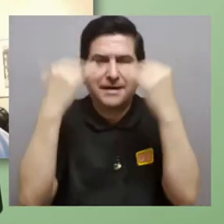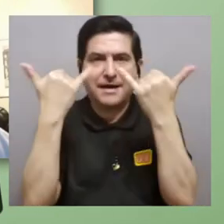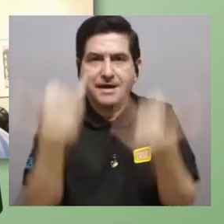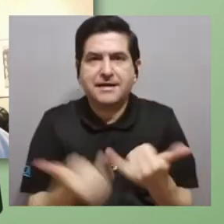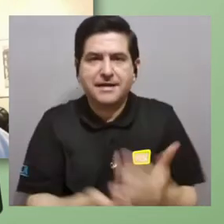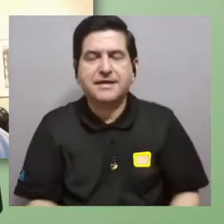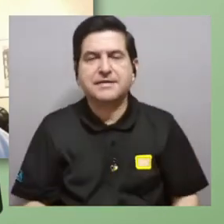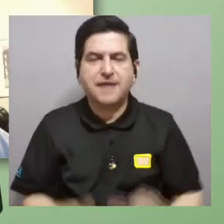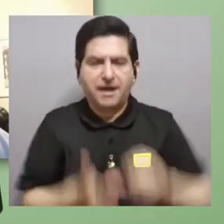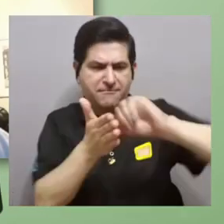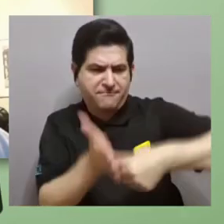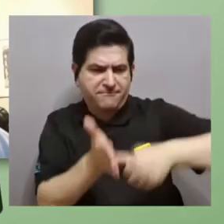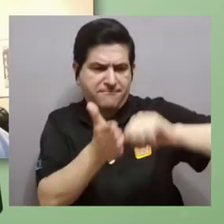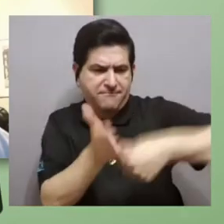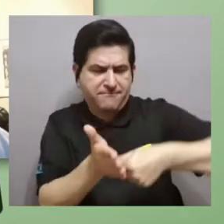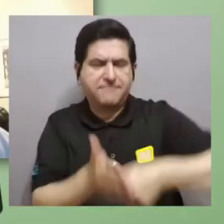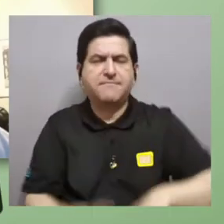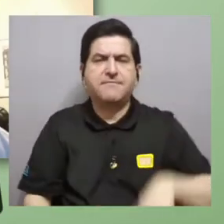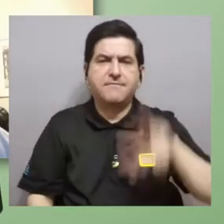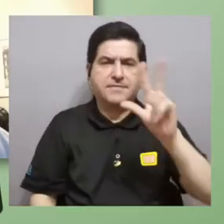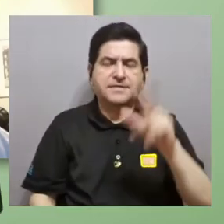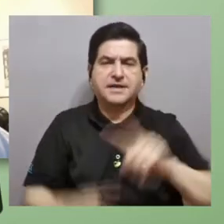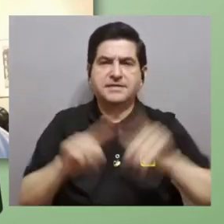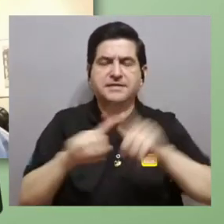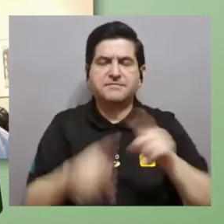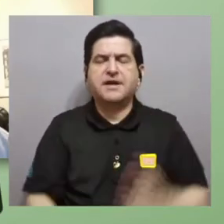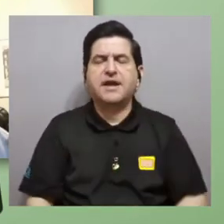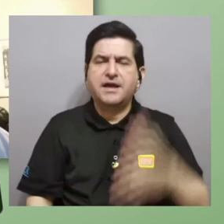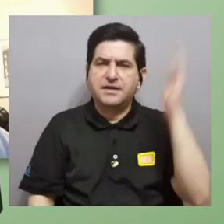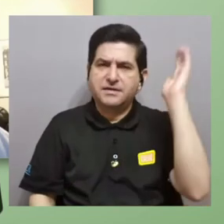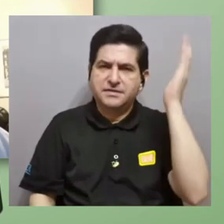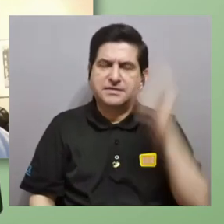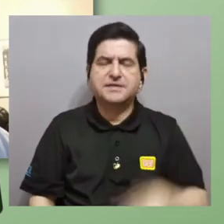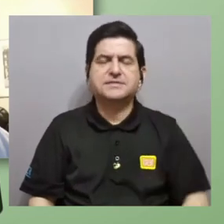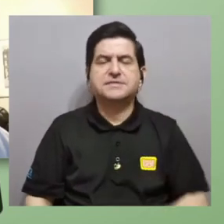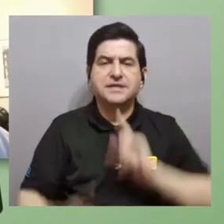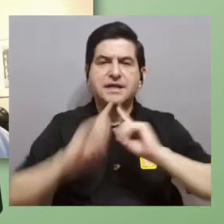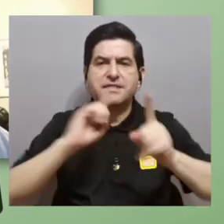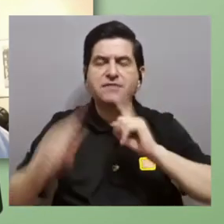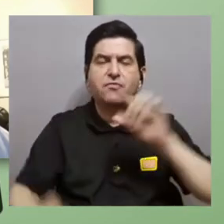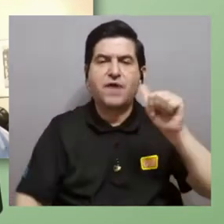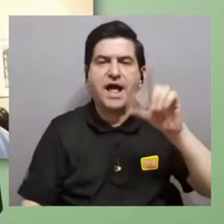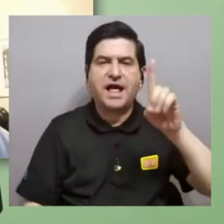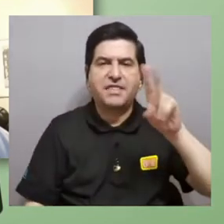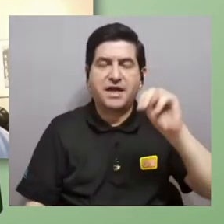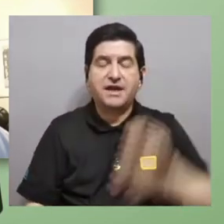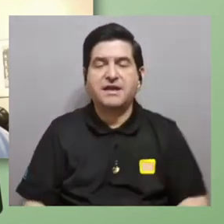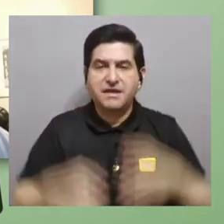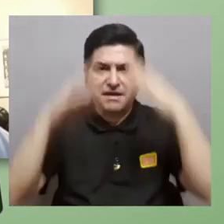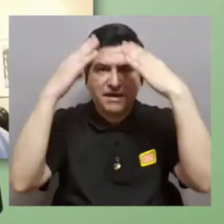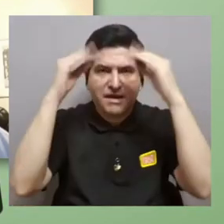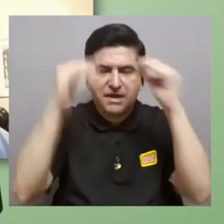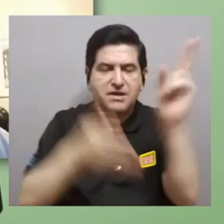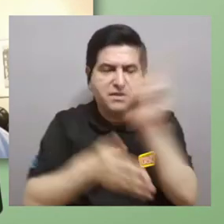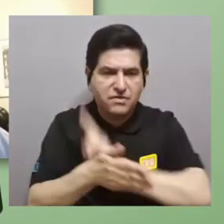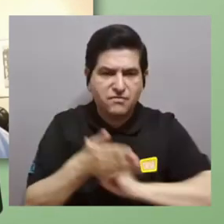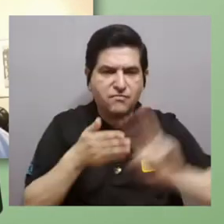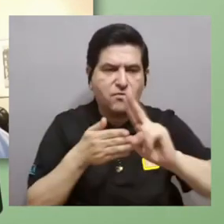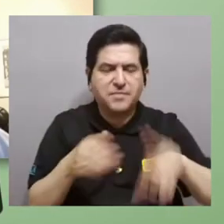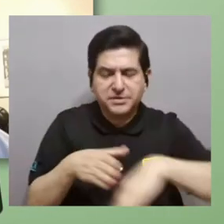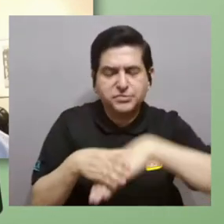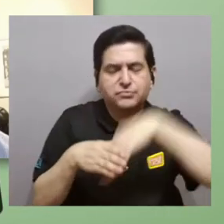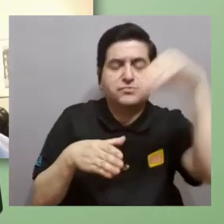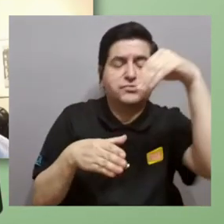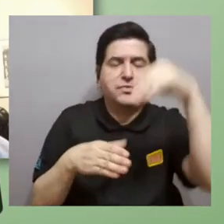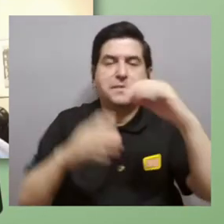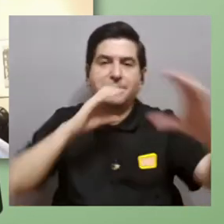recalcando de estas tres sesiones ¿verdad? de Divulga ADN cómo extraer esa información de las universidades y